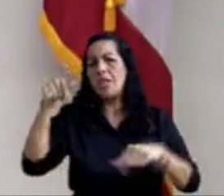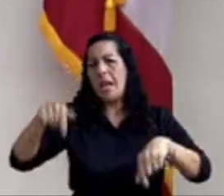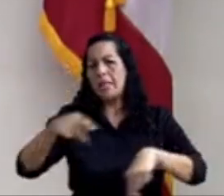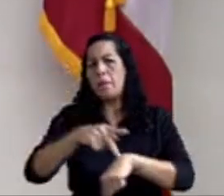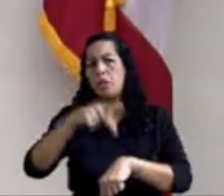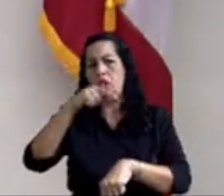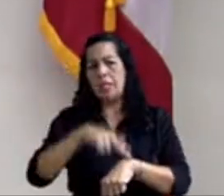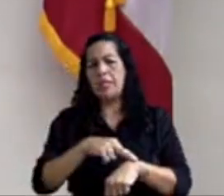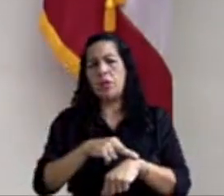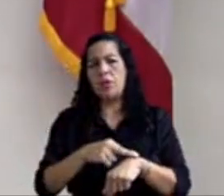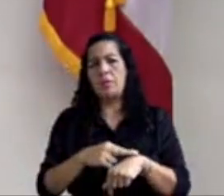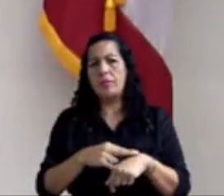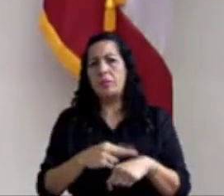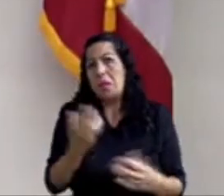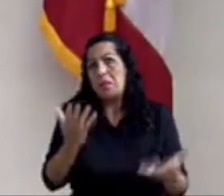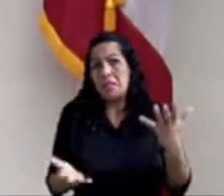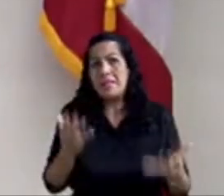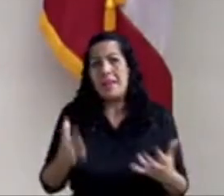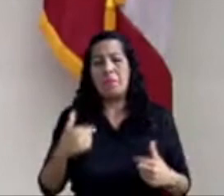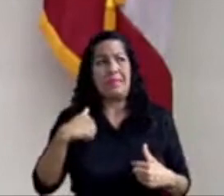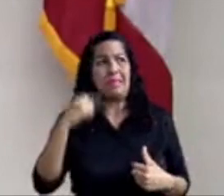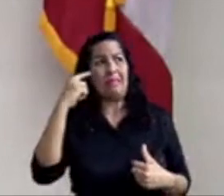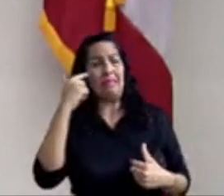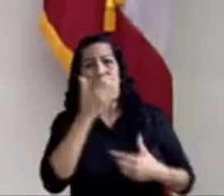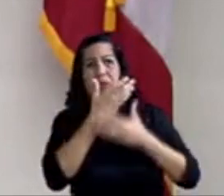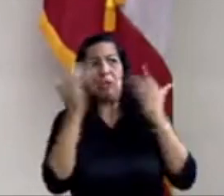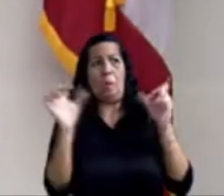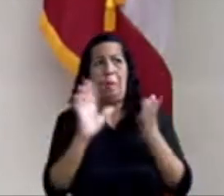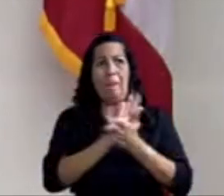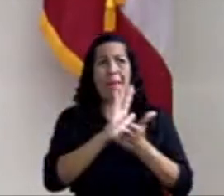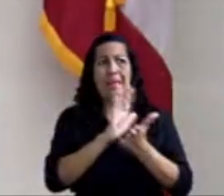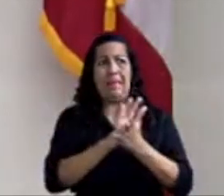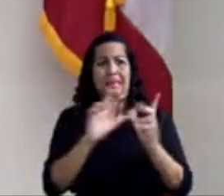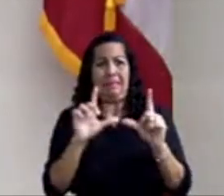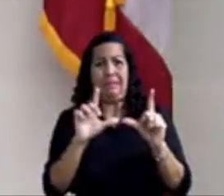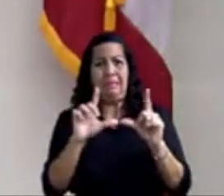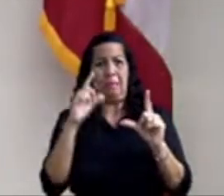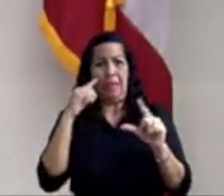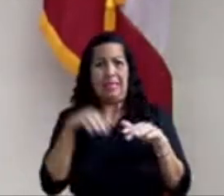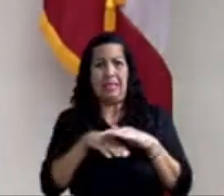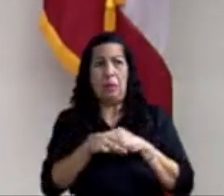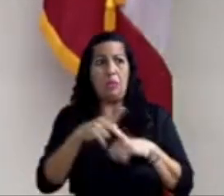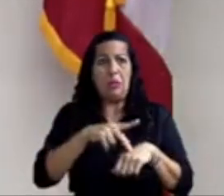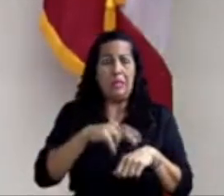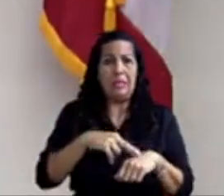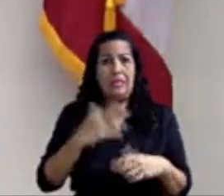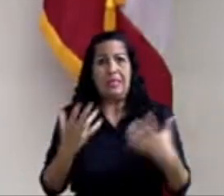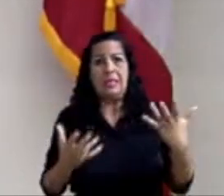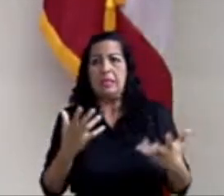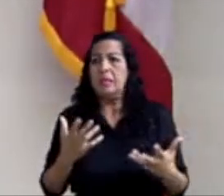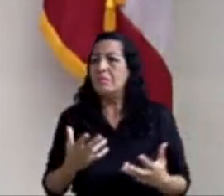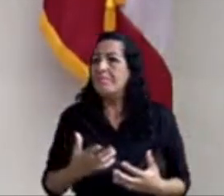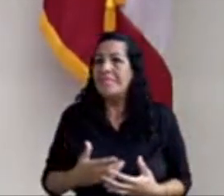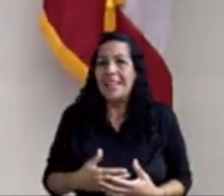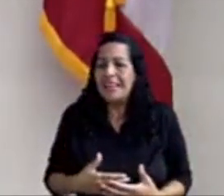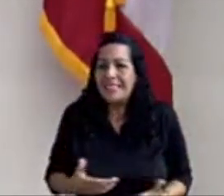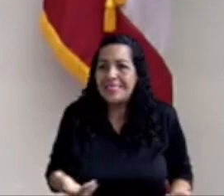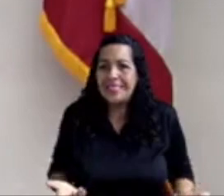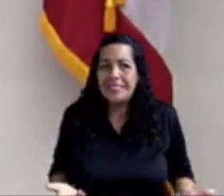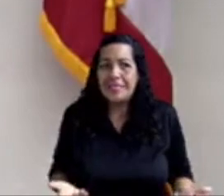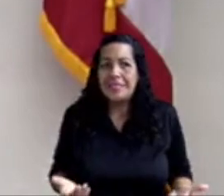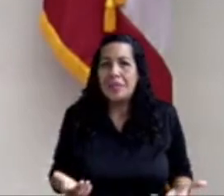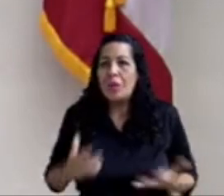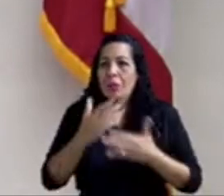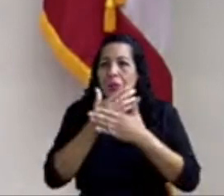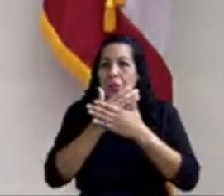quizás su estatus migratorio sea diferente. Nosotros, primero que todo, no existe manera alguna de